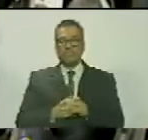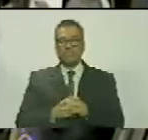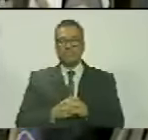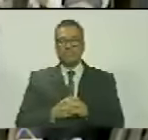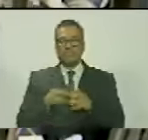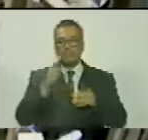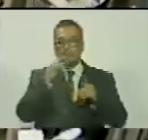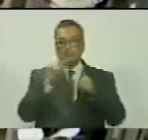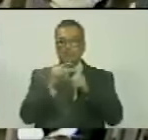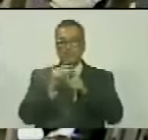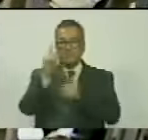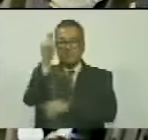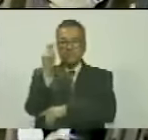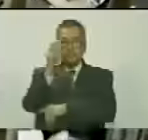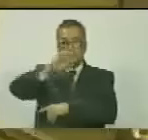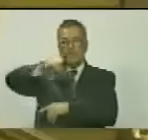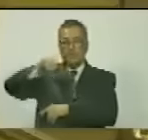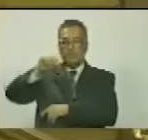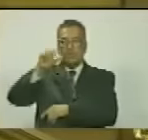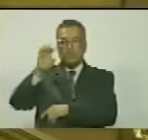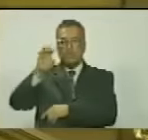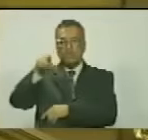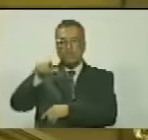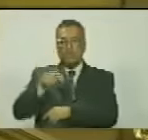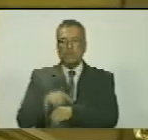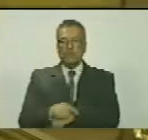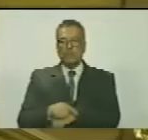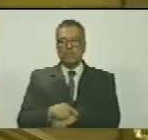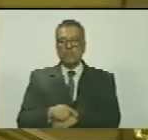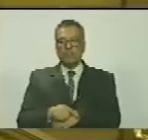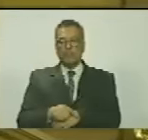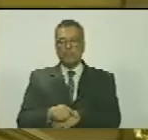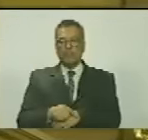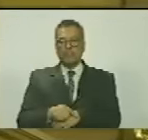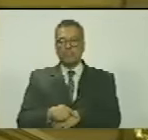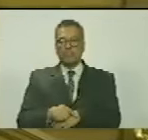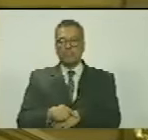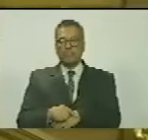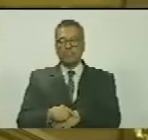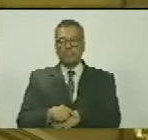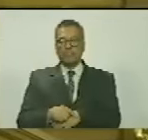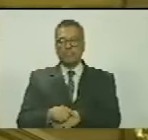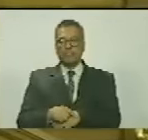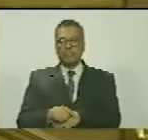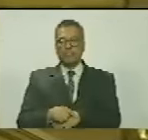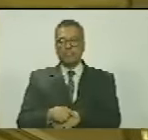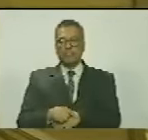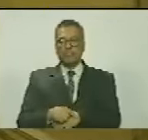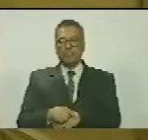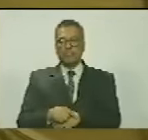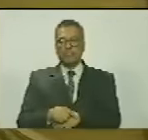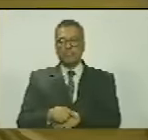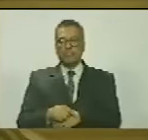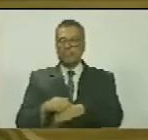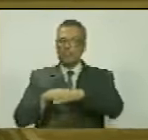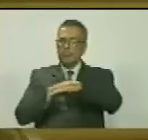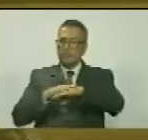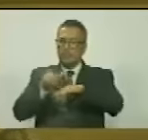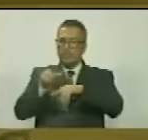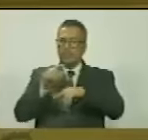dejo en derecho a palabra al diputado José Manuel Muqueza, perdón,